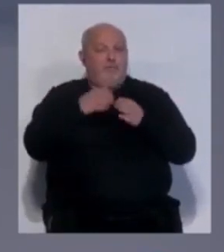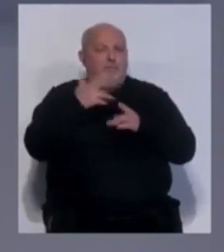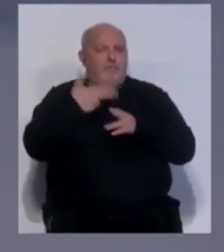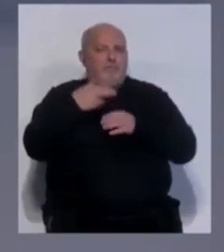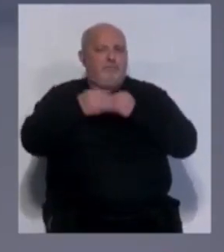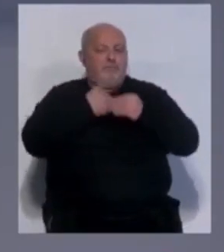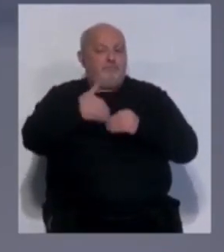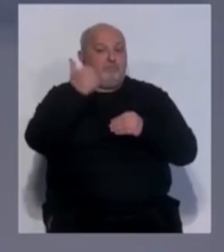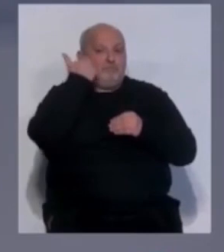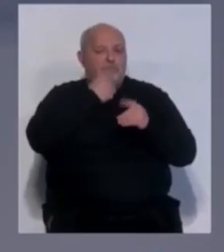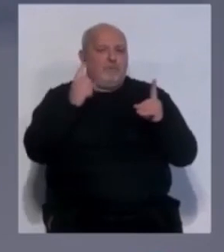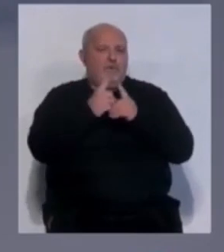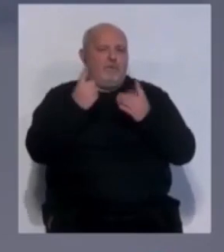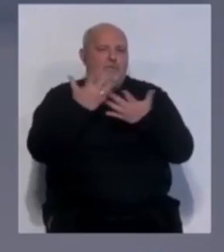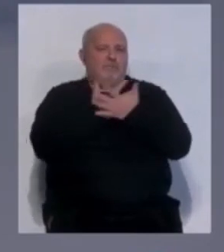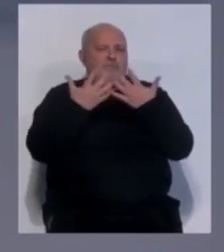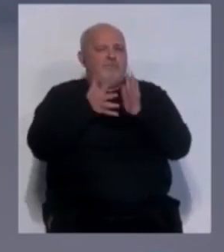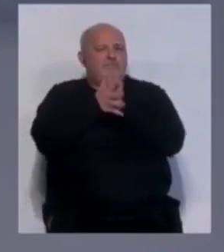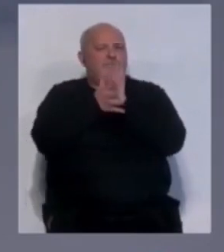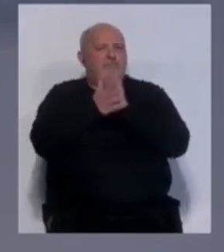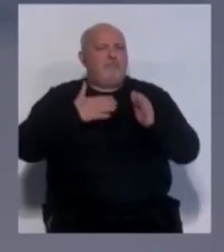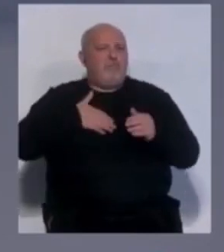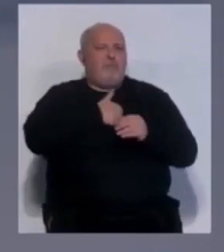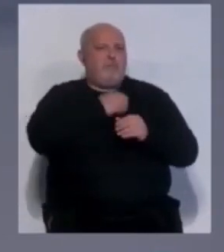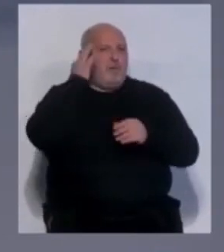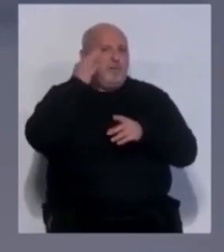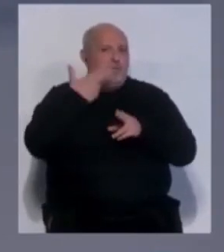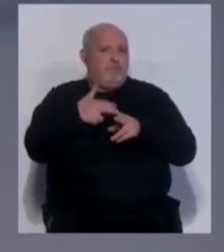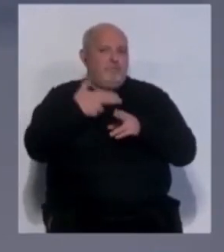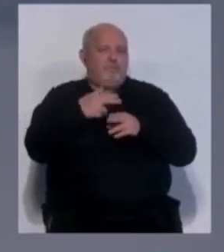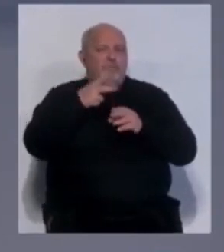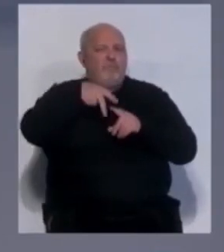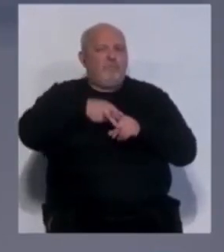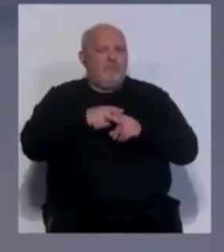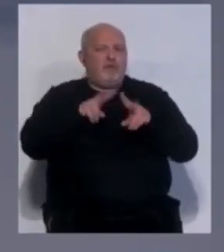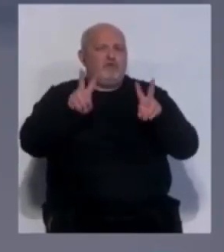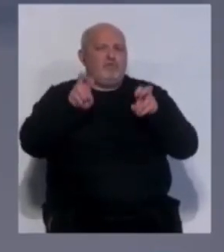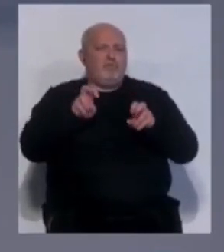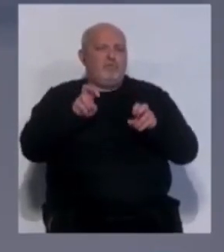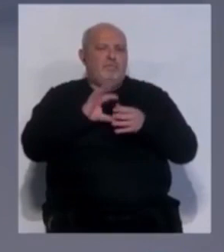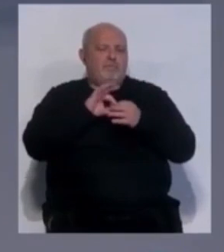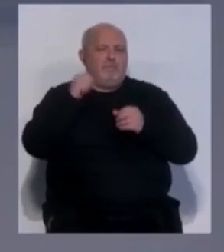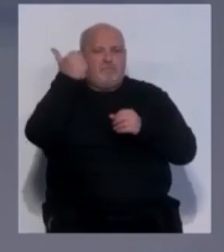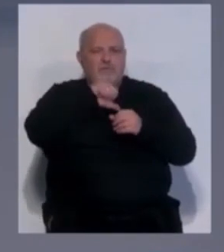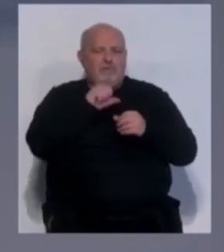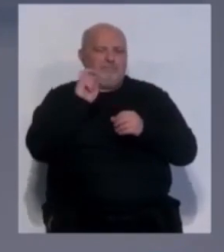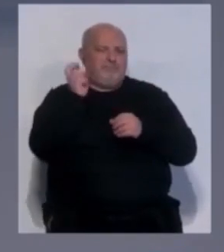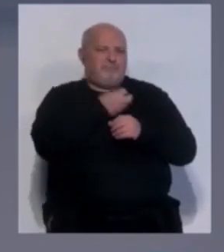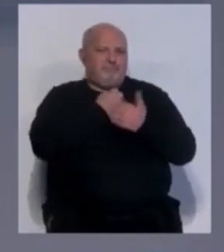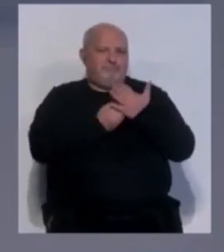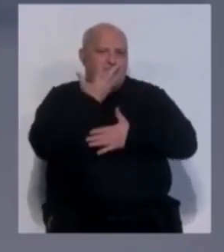celebrar este sábado un encuentro mixto para abordar el papel de la mujer en la política y desarrollar un taller sobre nuevas masculinidades.